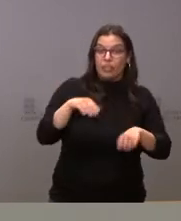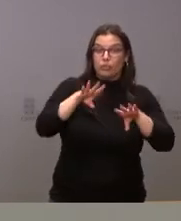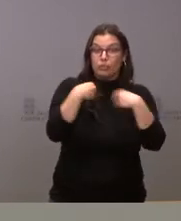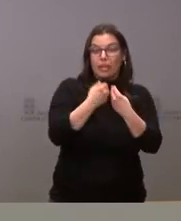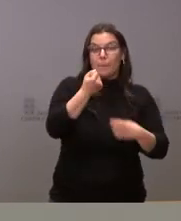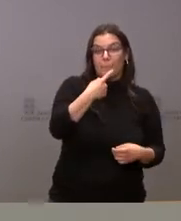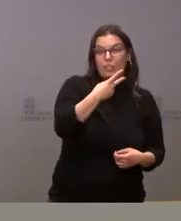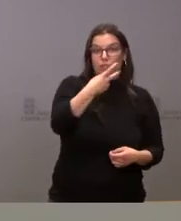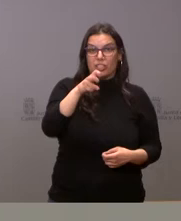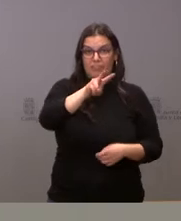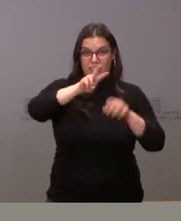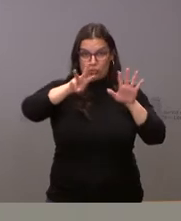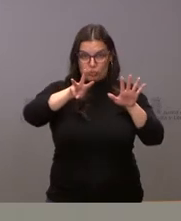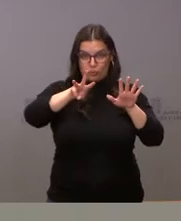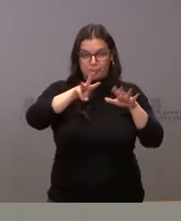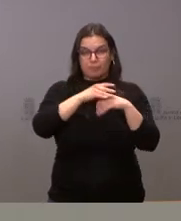.228.